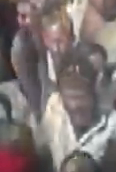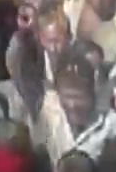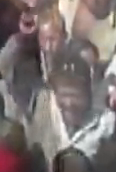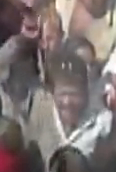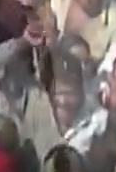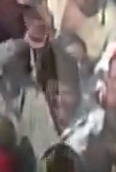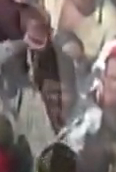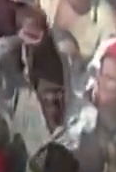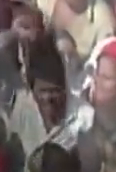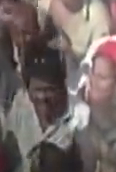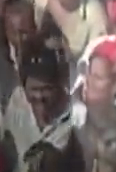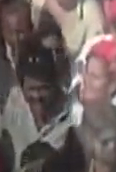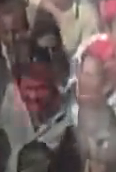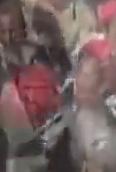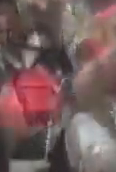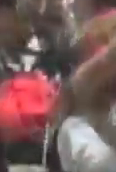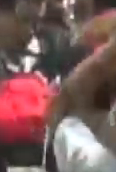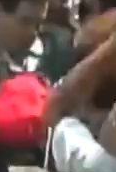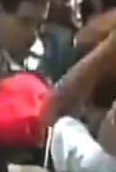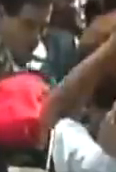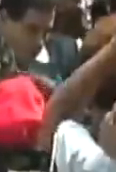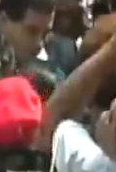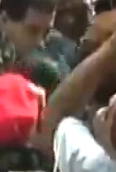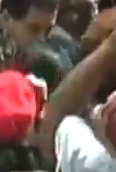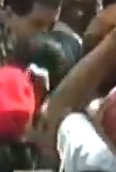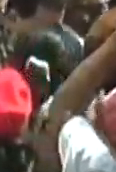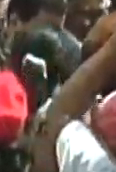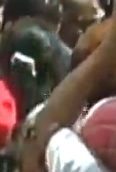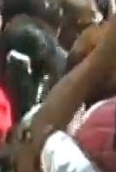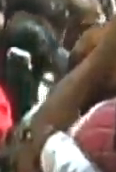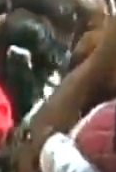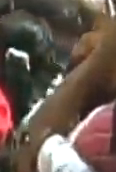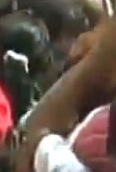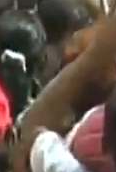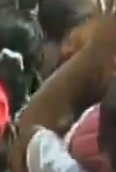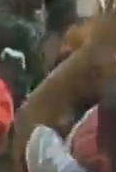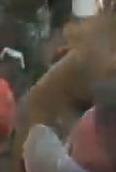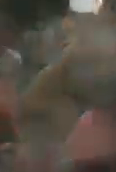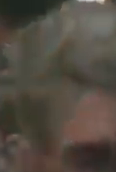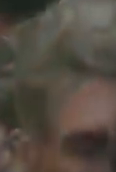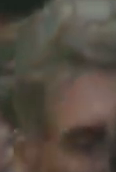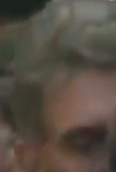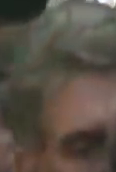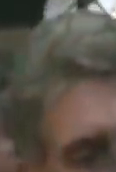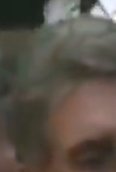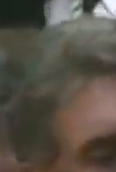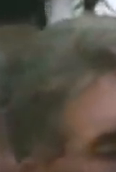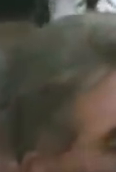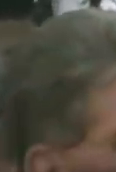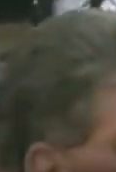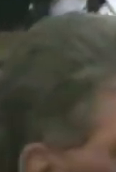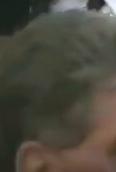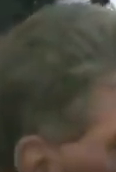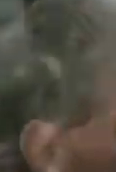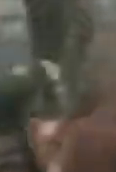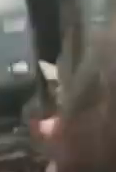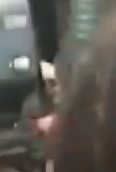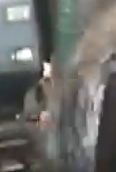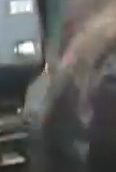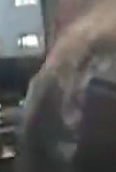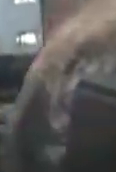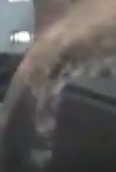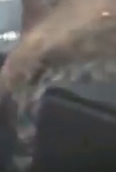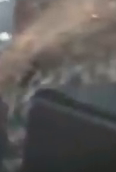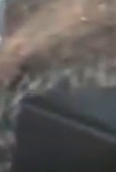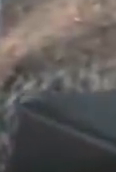orientada hacia la transición transformadora nosotros tenemos que darle cause a un movimiento que